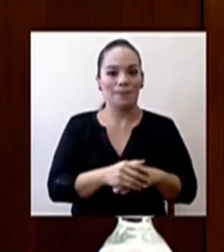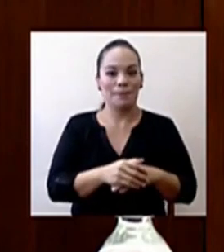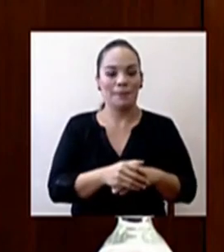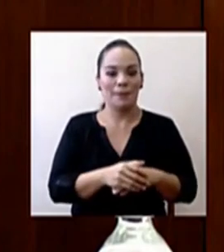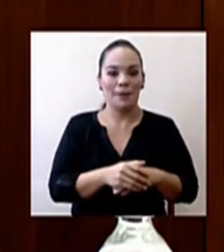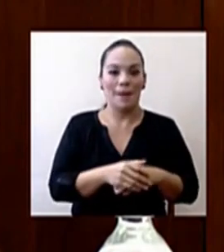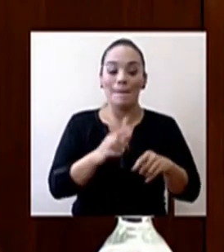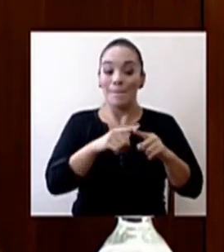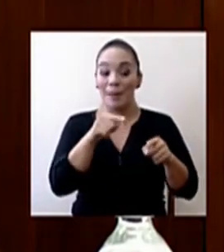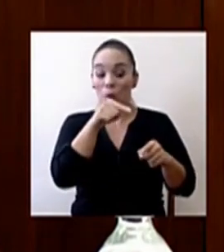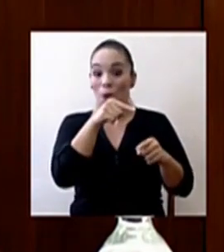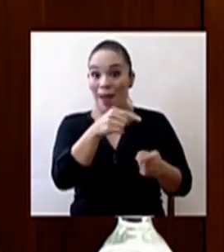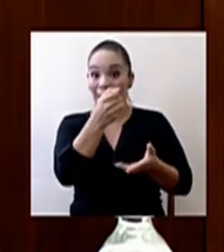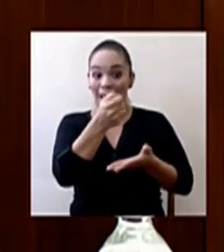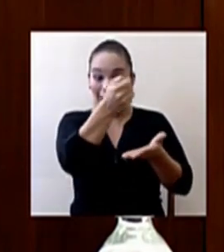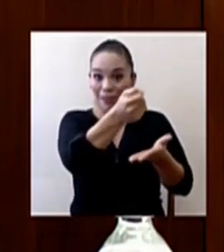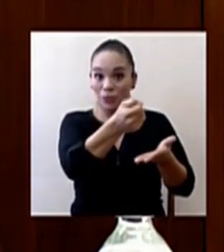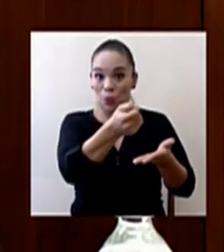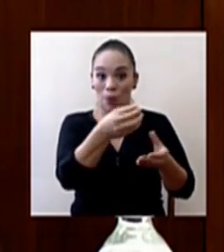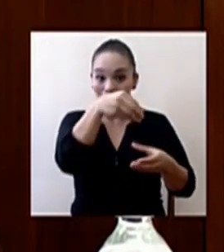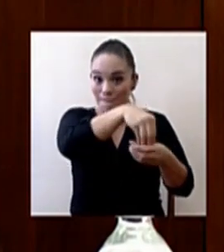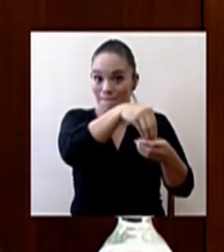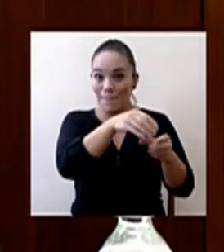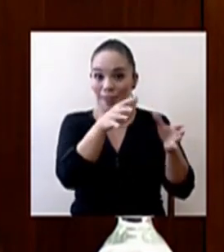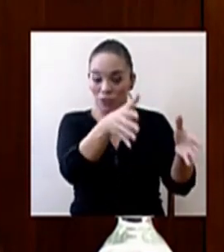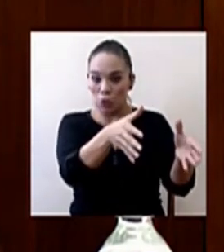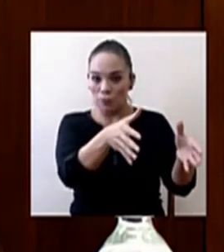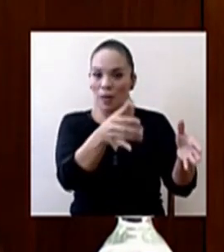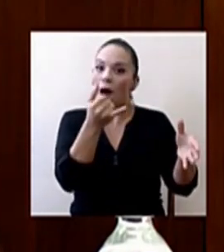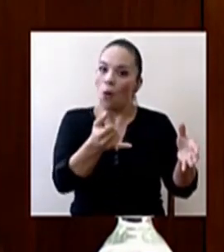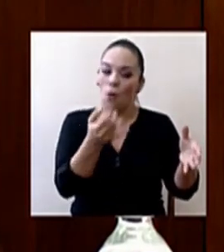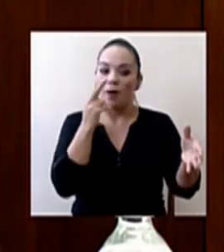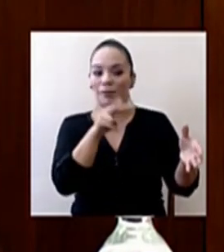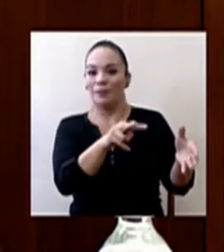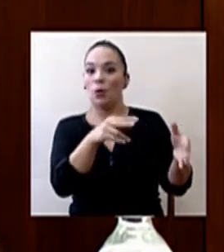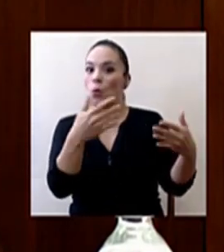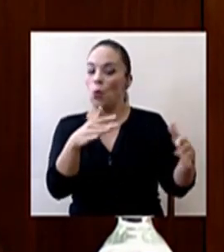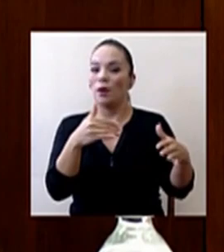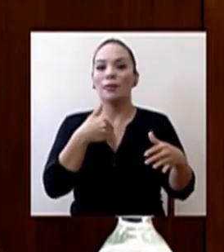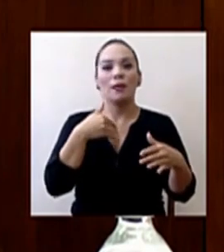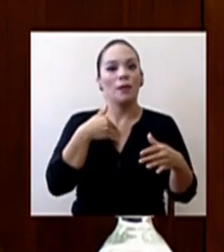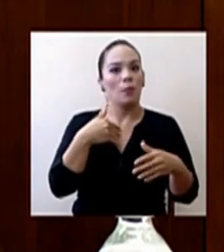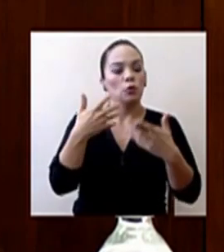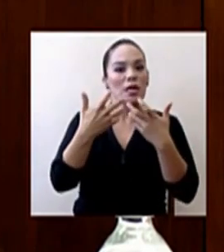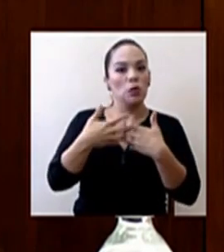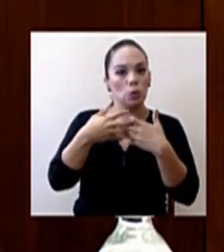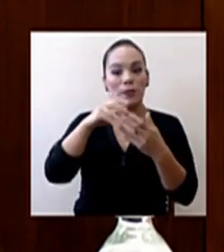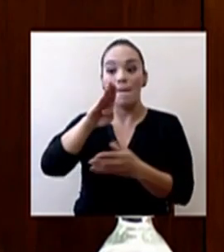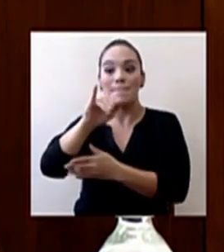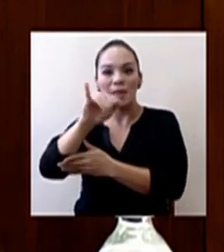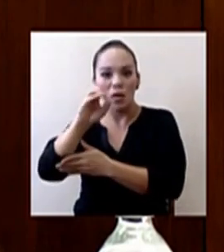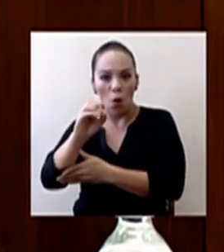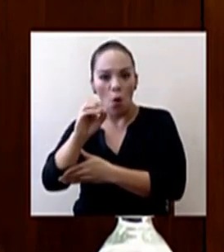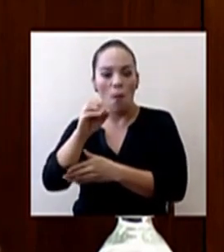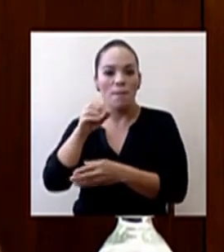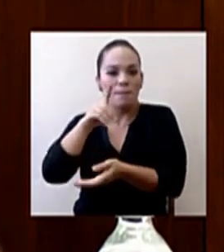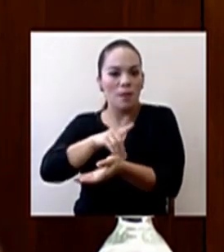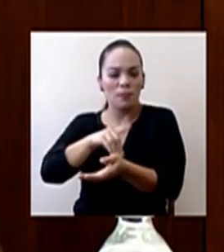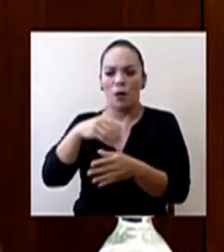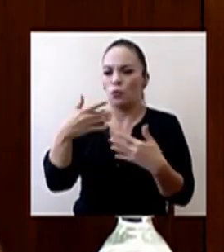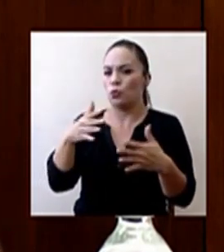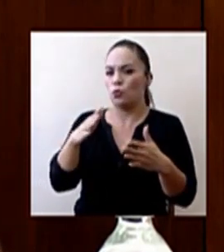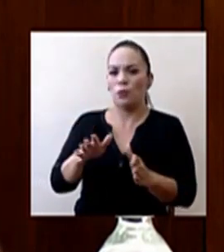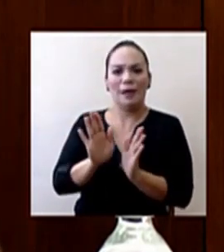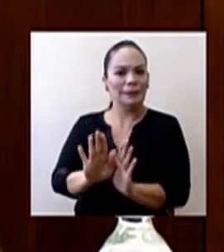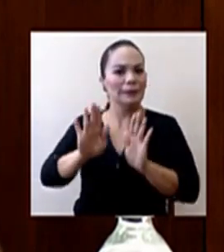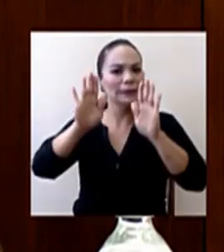manifiesta de muchas maneras. Tenemos una industria biomédica ejemplar en el mundo. Es nuestro principal producto de